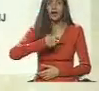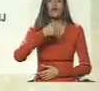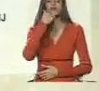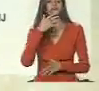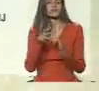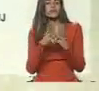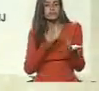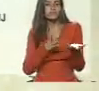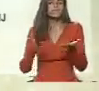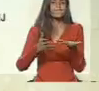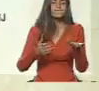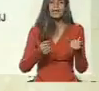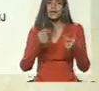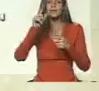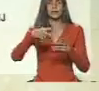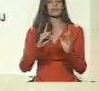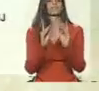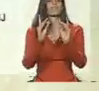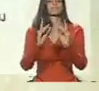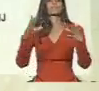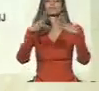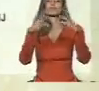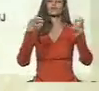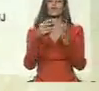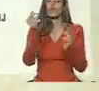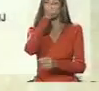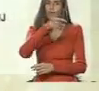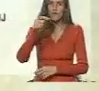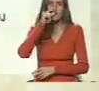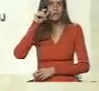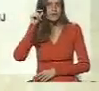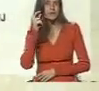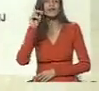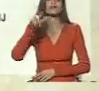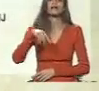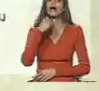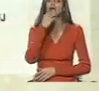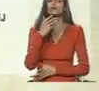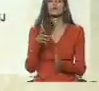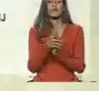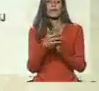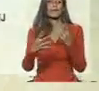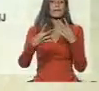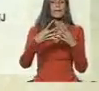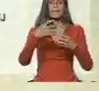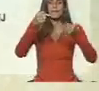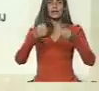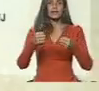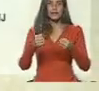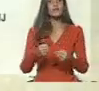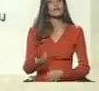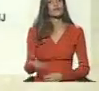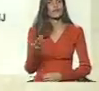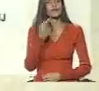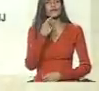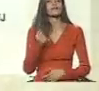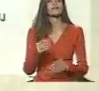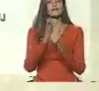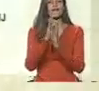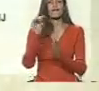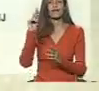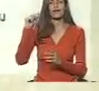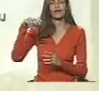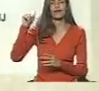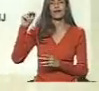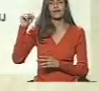penitenciario y la dignificación de todos nuestros hombres y de todas nuestras mujeres privadas de libertad. Y vaya desde aquí, desde San Fernando de